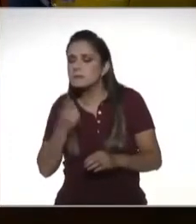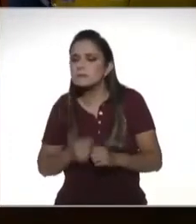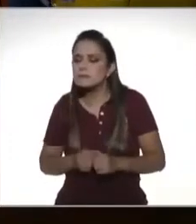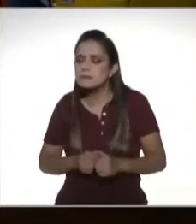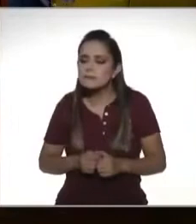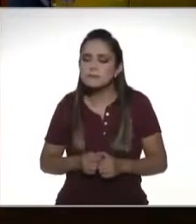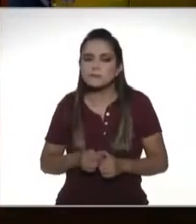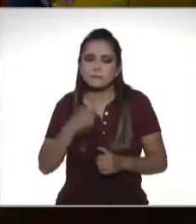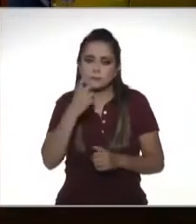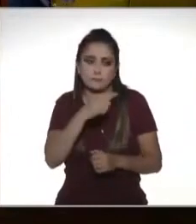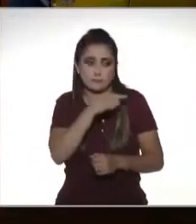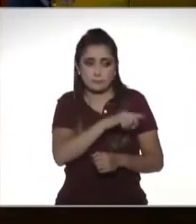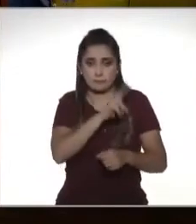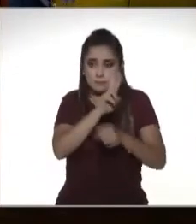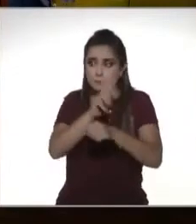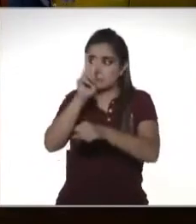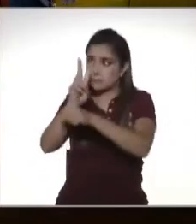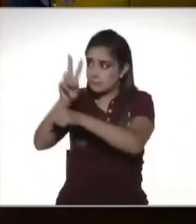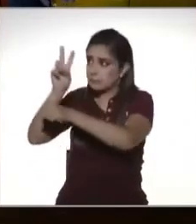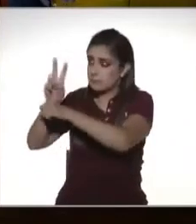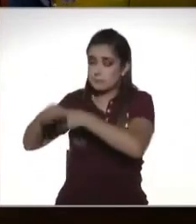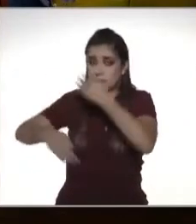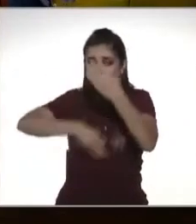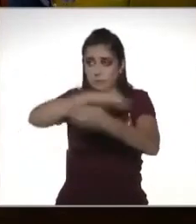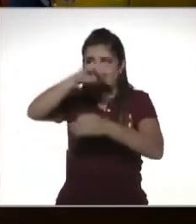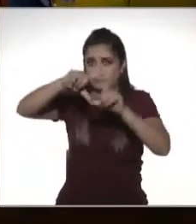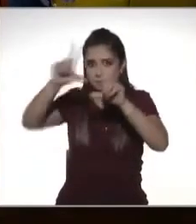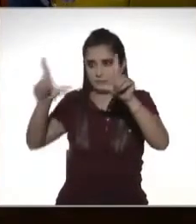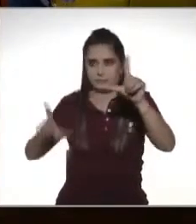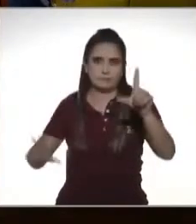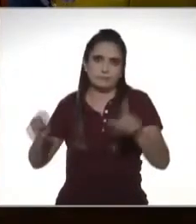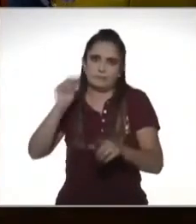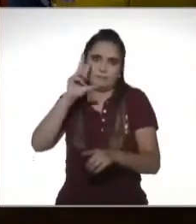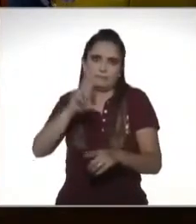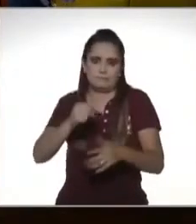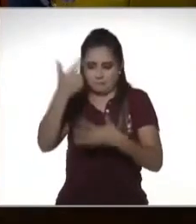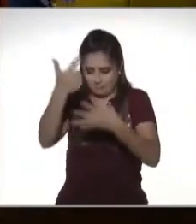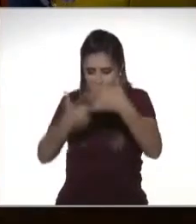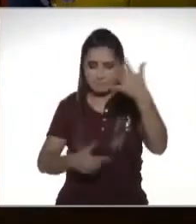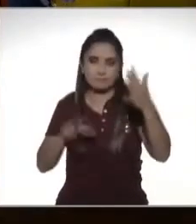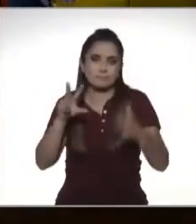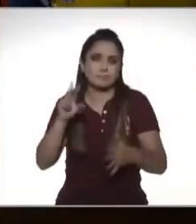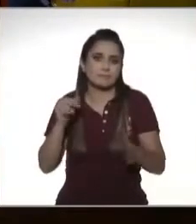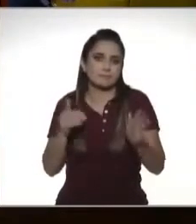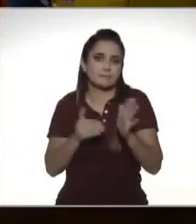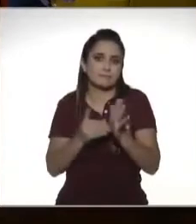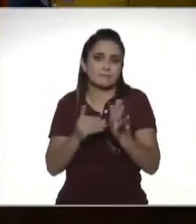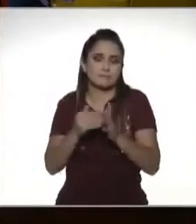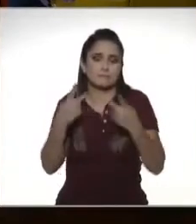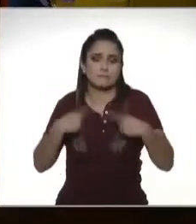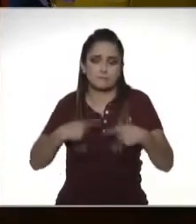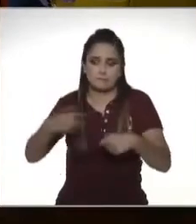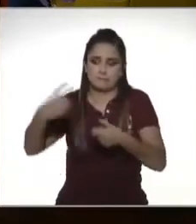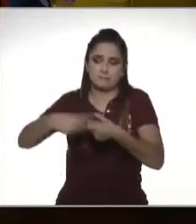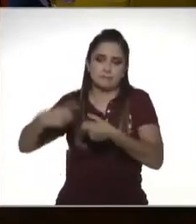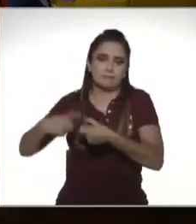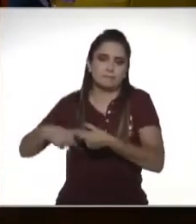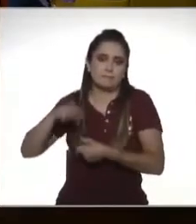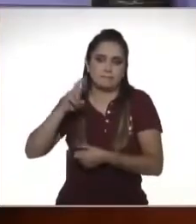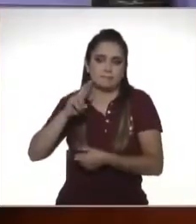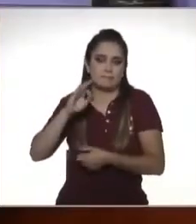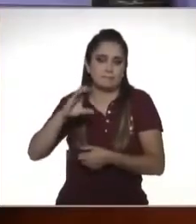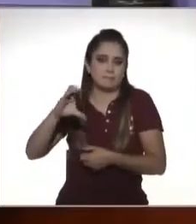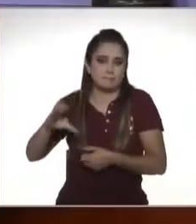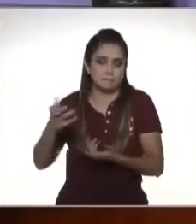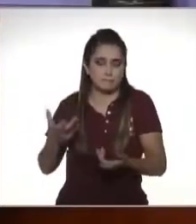evidentemente no puede fiscalizar a todos estamos hablando de un padrón casi de 80 millones de contribuyentes y si no